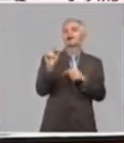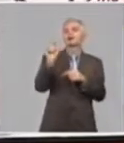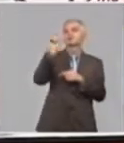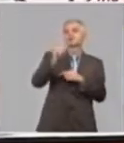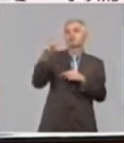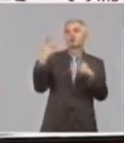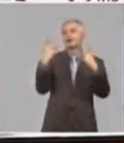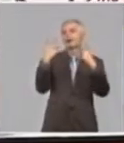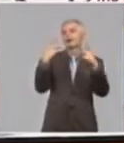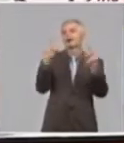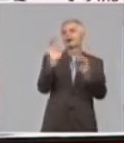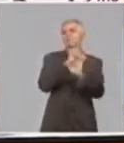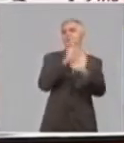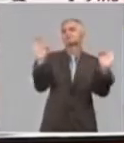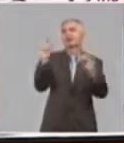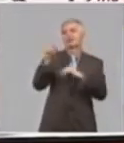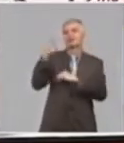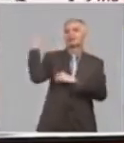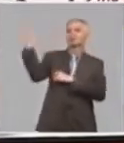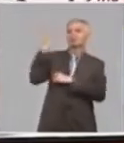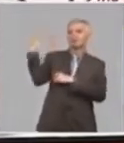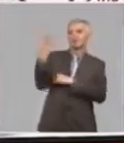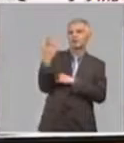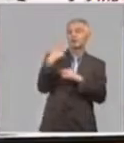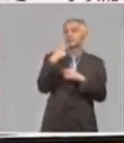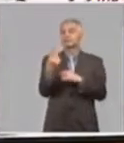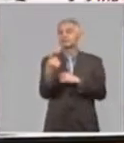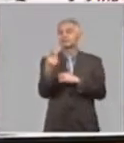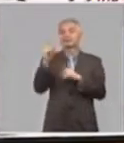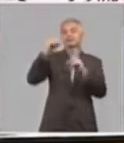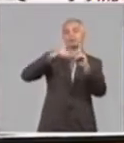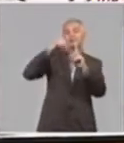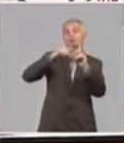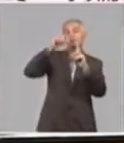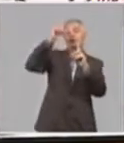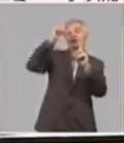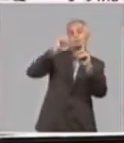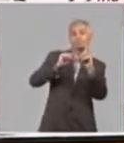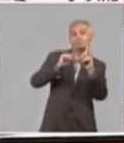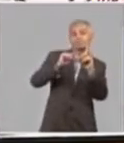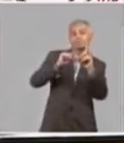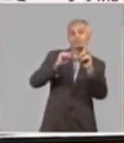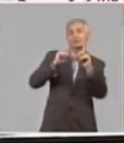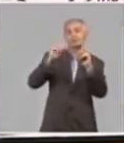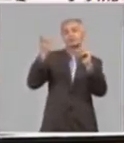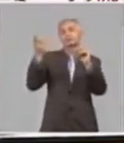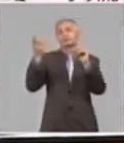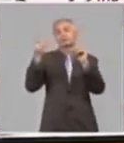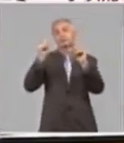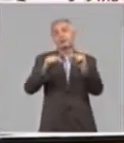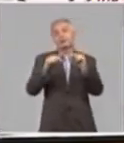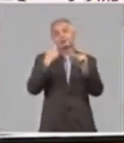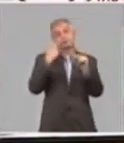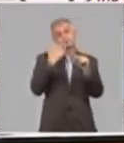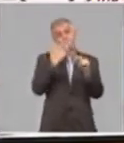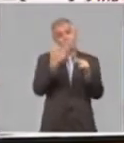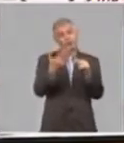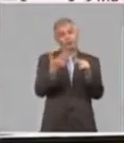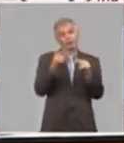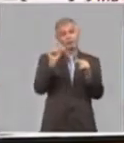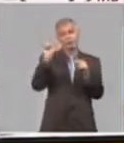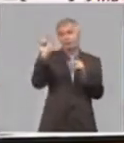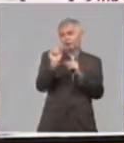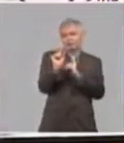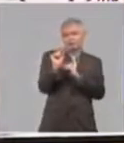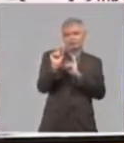aunque sean mínimas, la temperatura tiende a bajar un poquito, lo cual es bueno, es apreciable, pero un poquito,